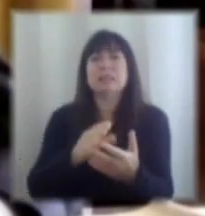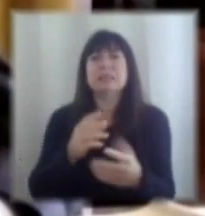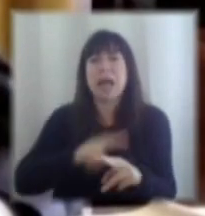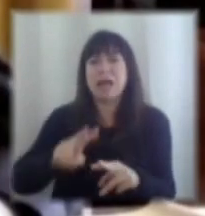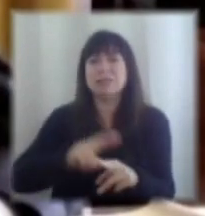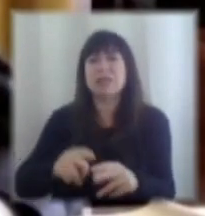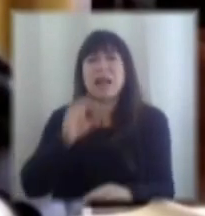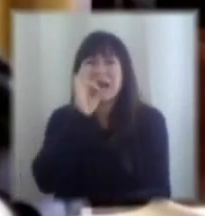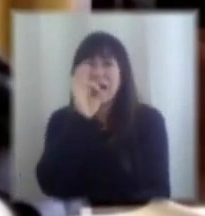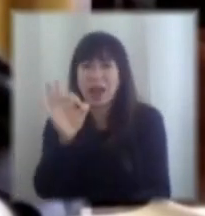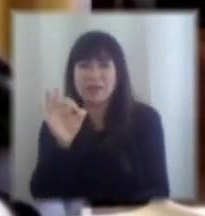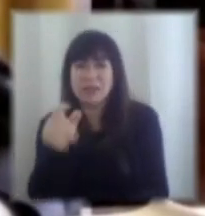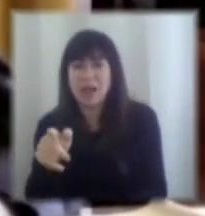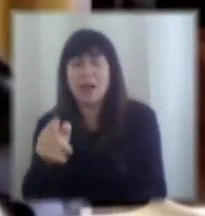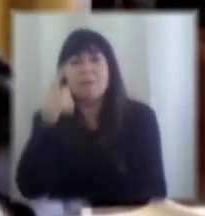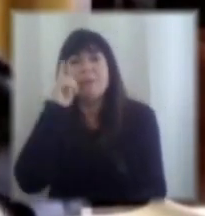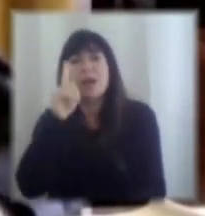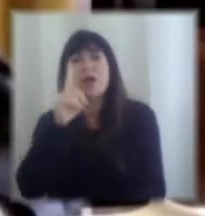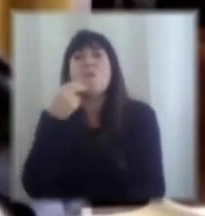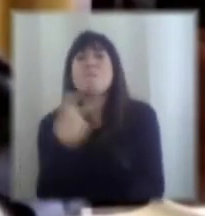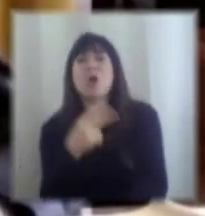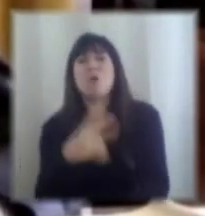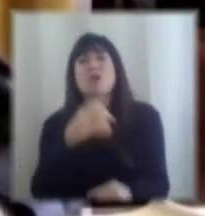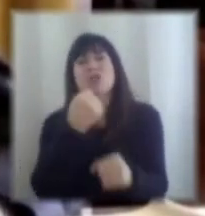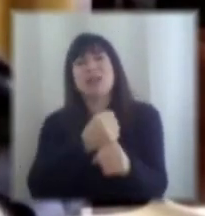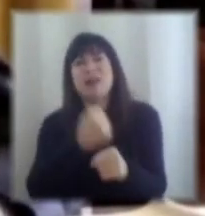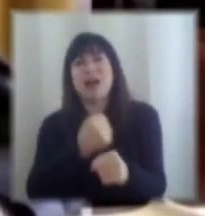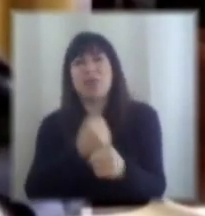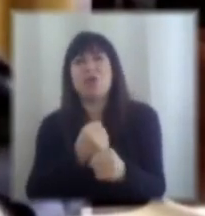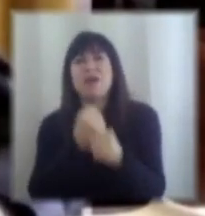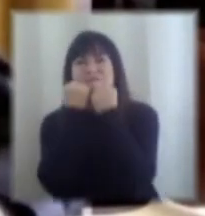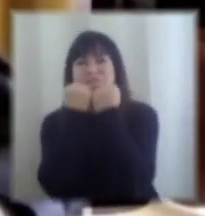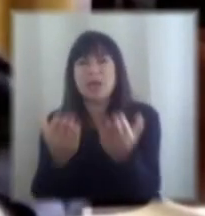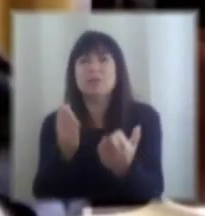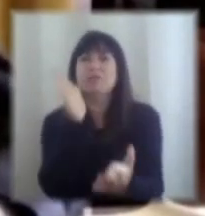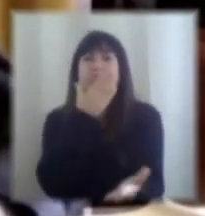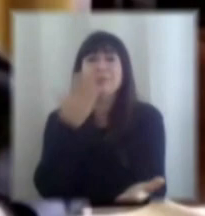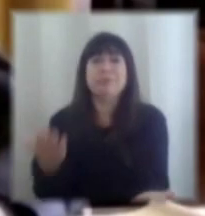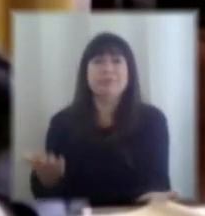capacidad de esos propios trabajadores de verse beneficiados de esa generación de riqueza